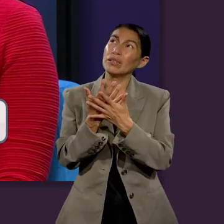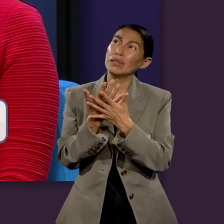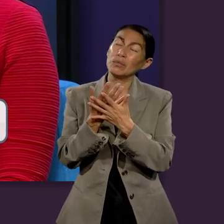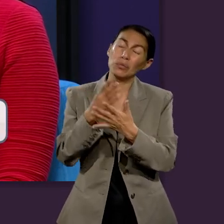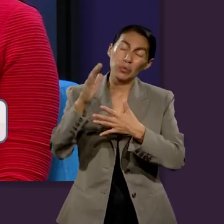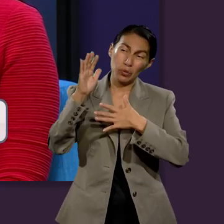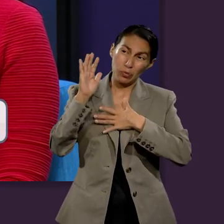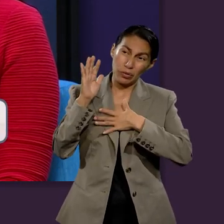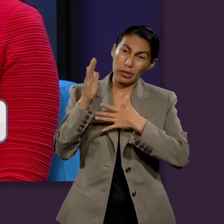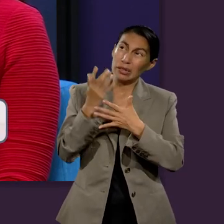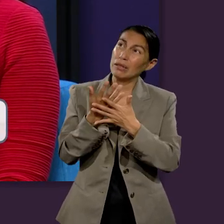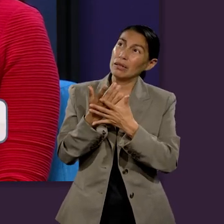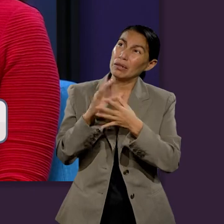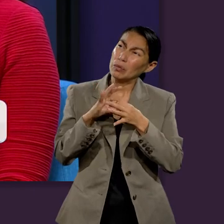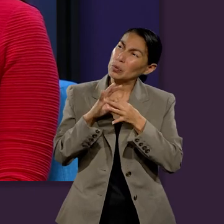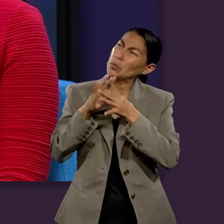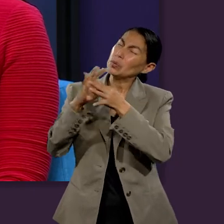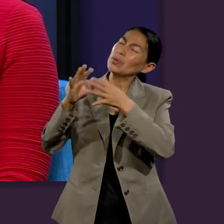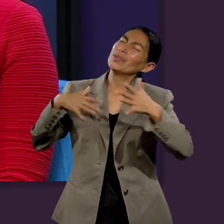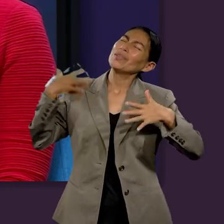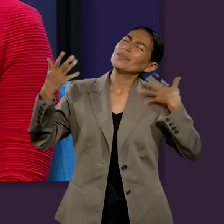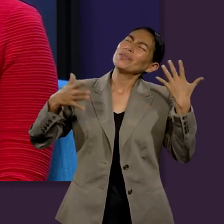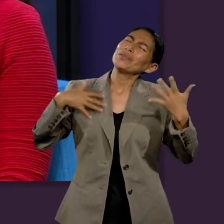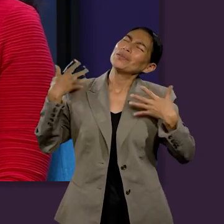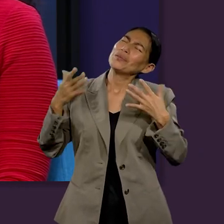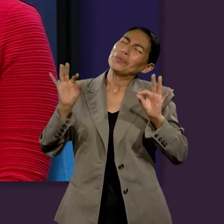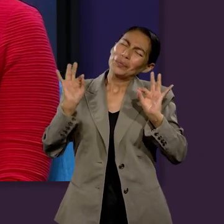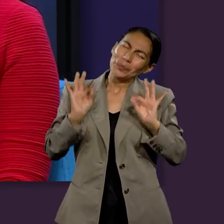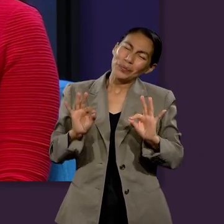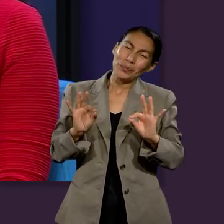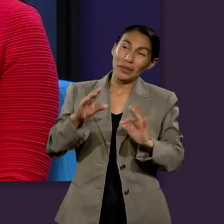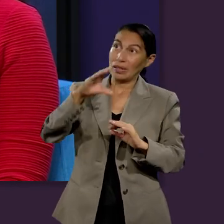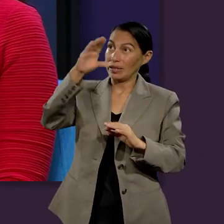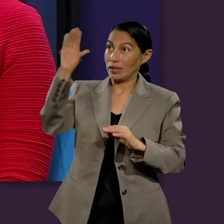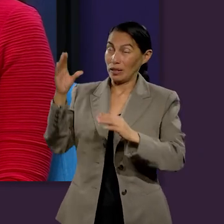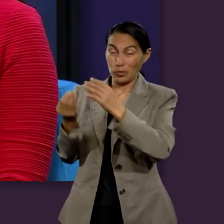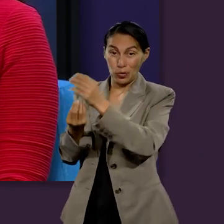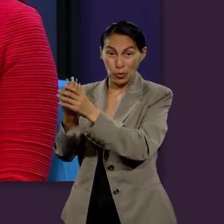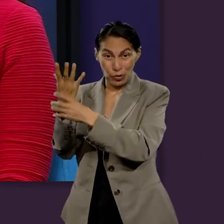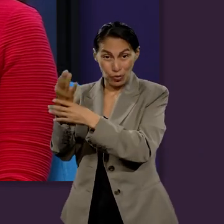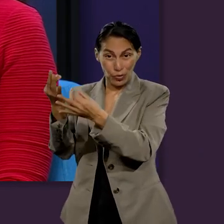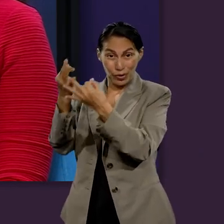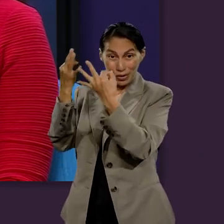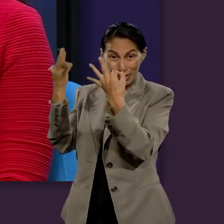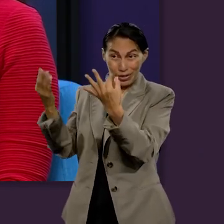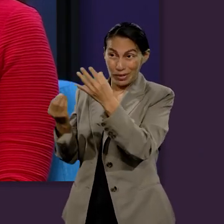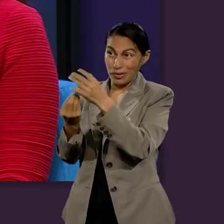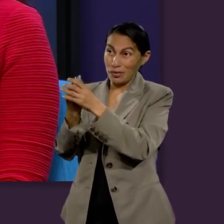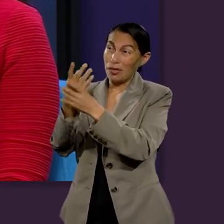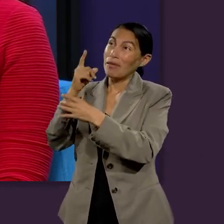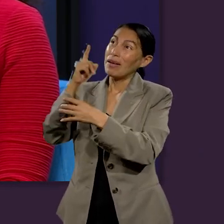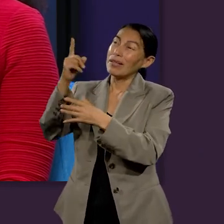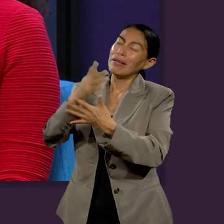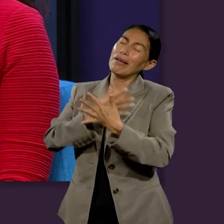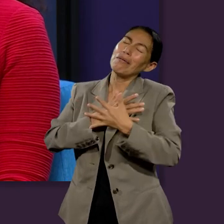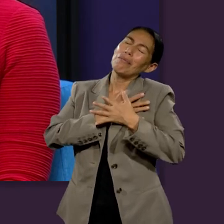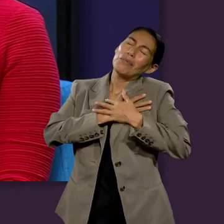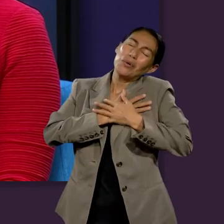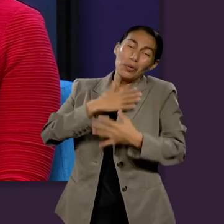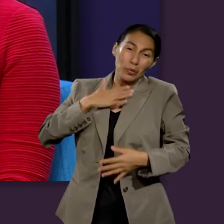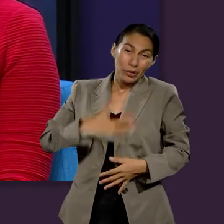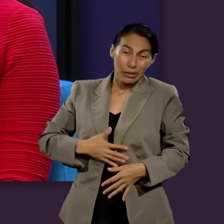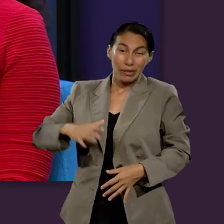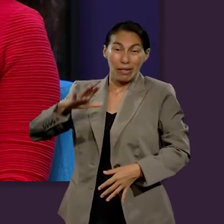esperamos según sus promesas, vamos a poder gozar entonces de estos cielos nuevos y de esta tierra nueva donde